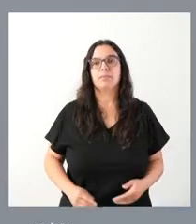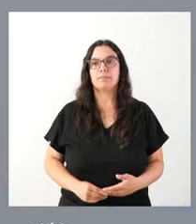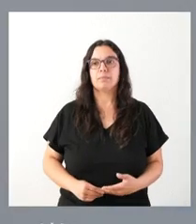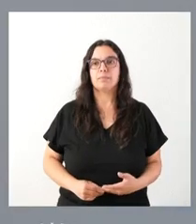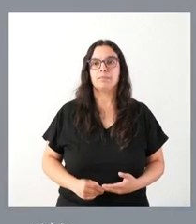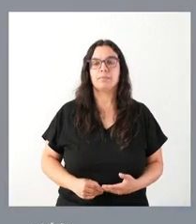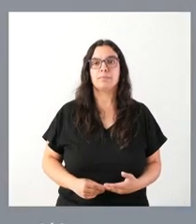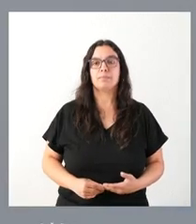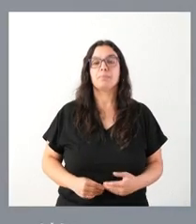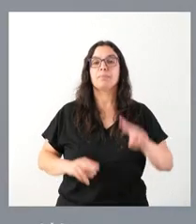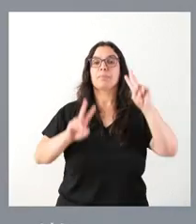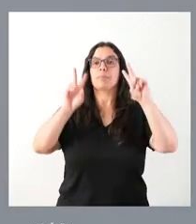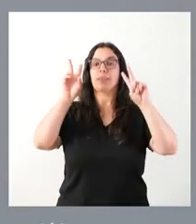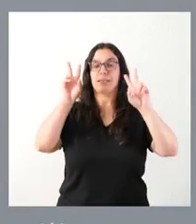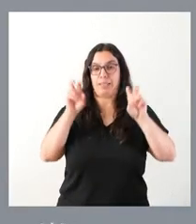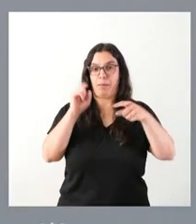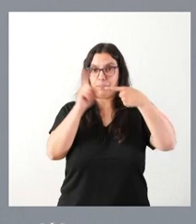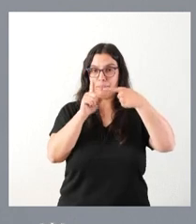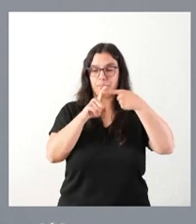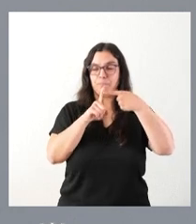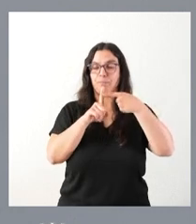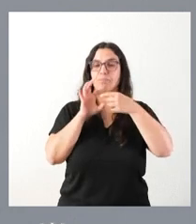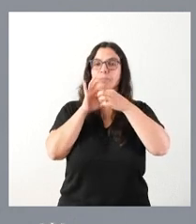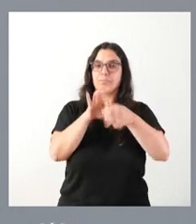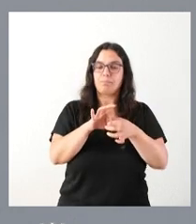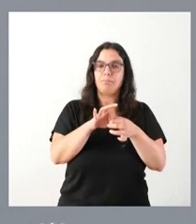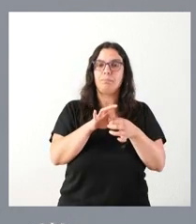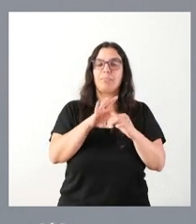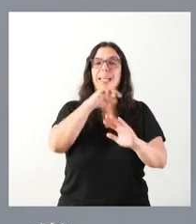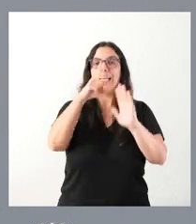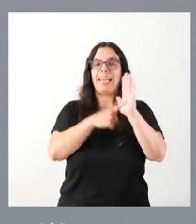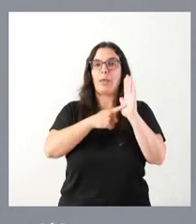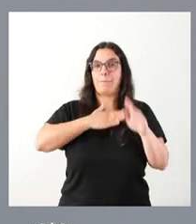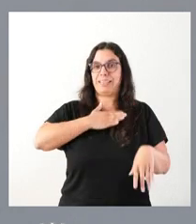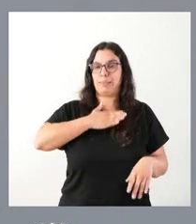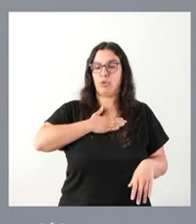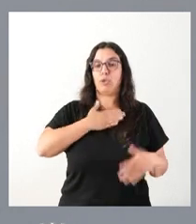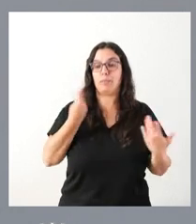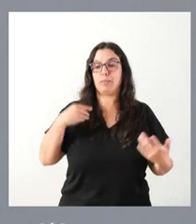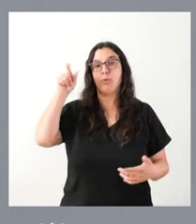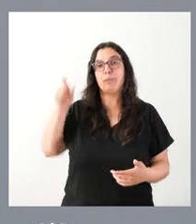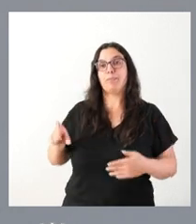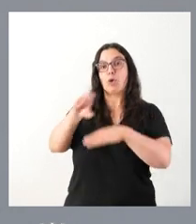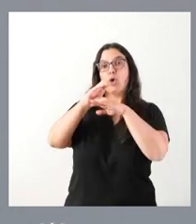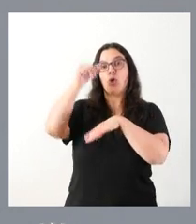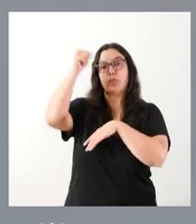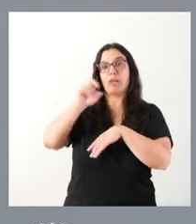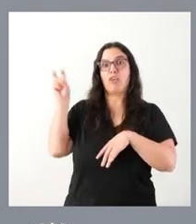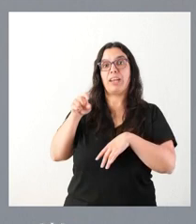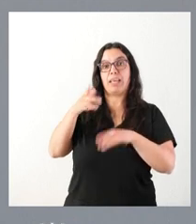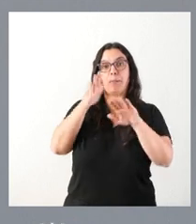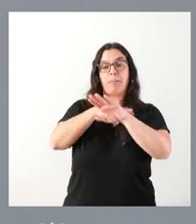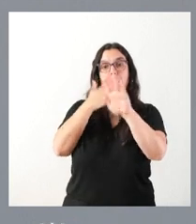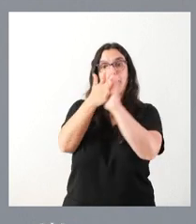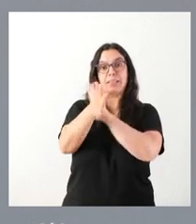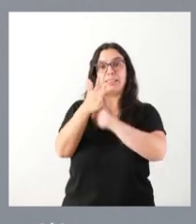Sobre los primeros asuntos que usted plantea en relación con la Ley de Patrimonio, el propio consejero, cuando lo presentó aquí, dijo que